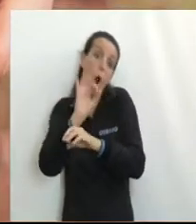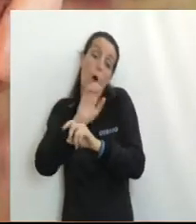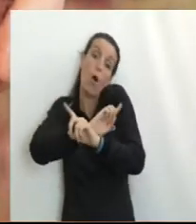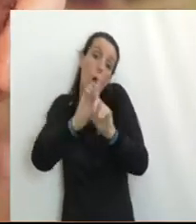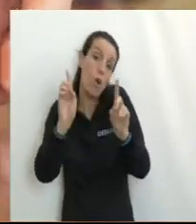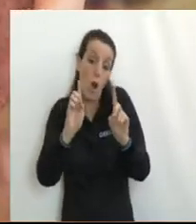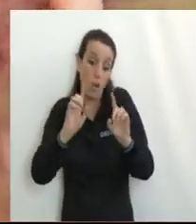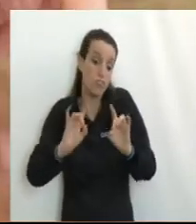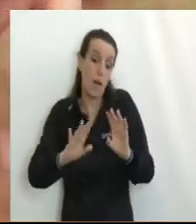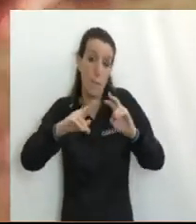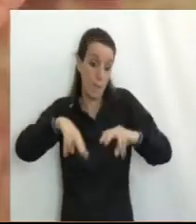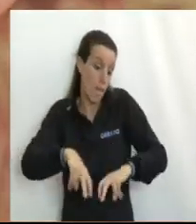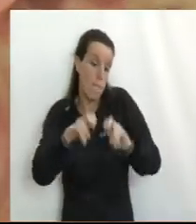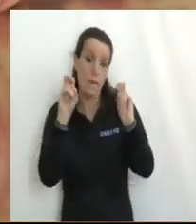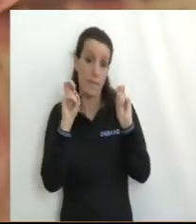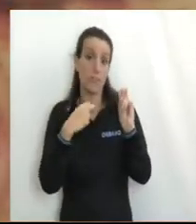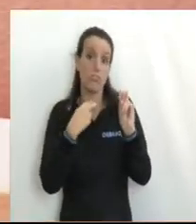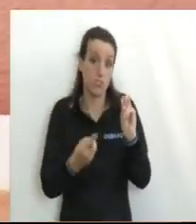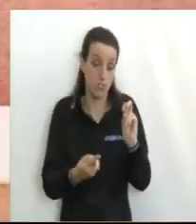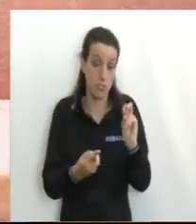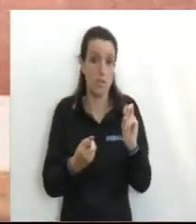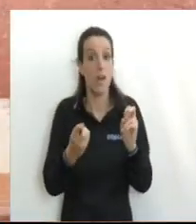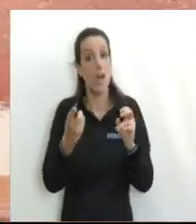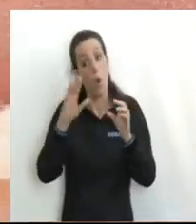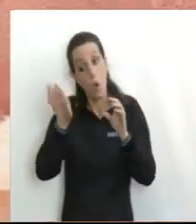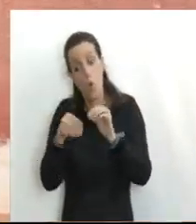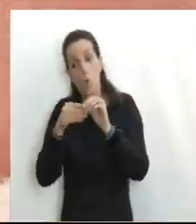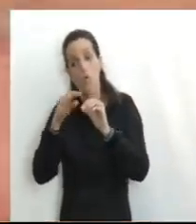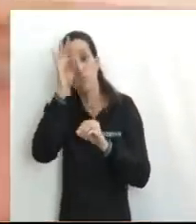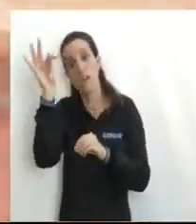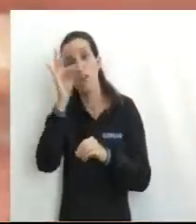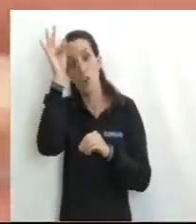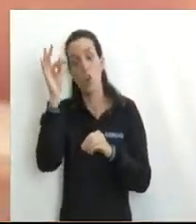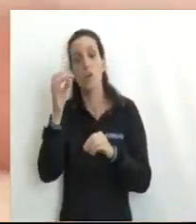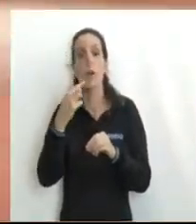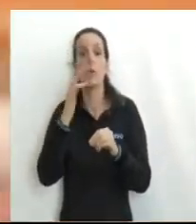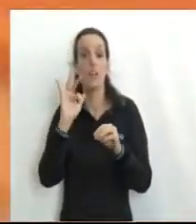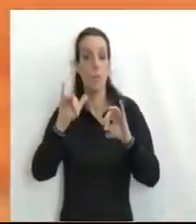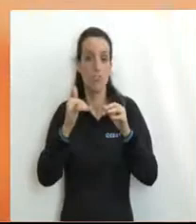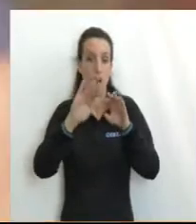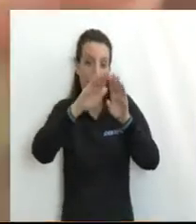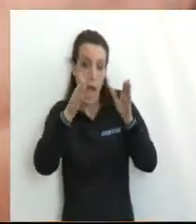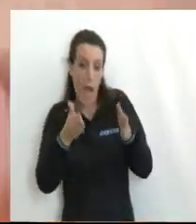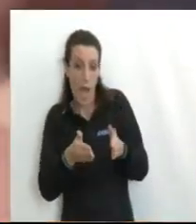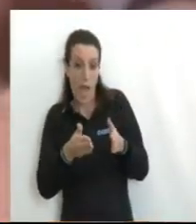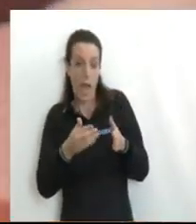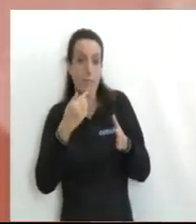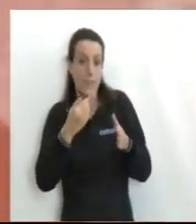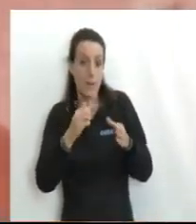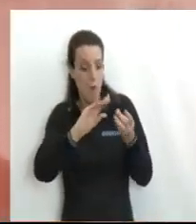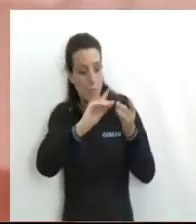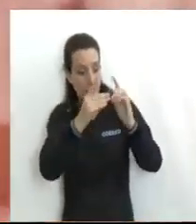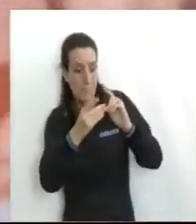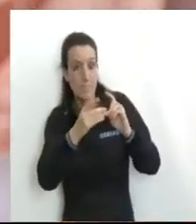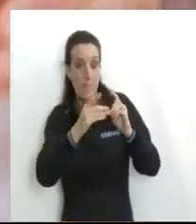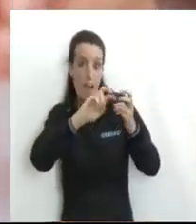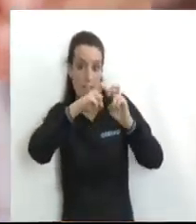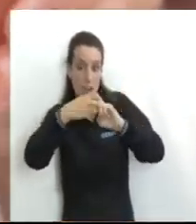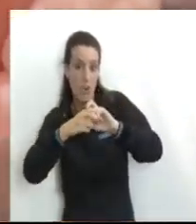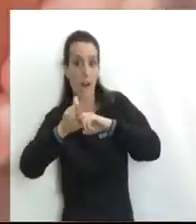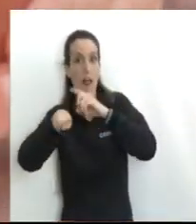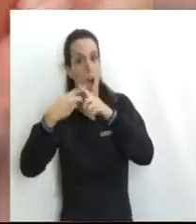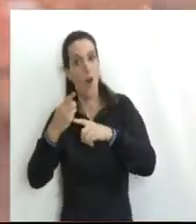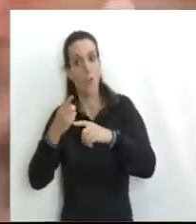sea comercial o no En la exploración Se ven involucradas Una serie de tecnologías Como lo son La gravimetría La